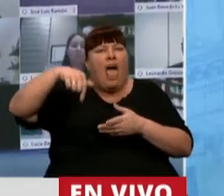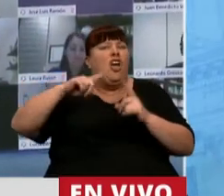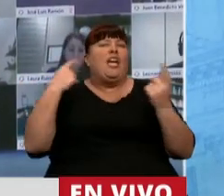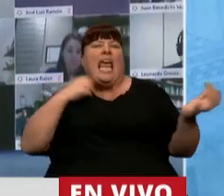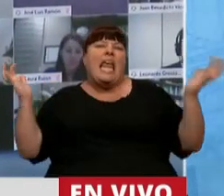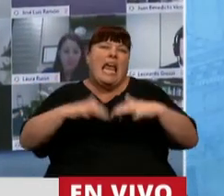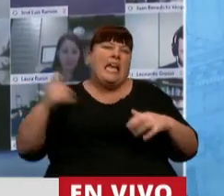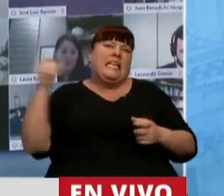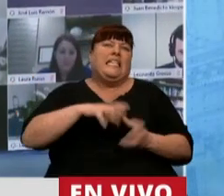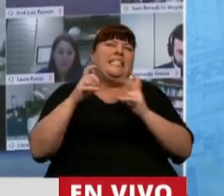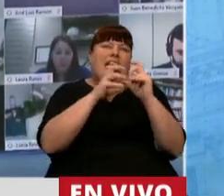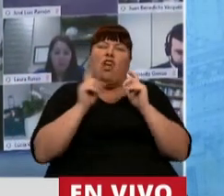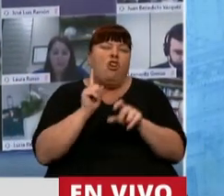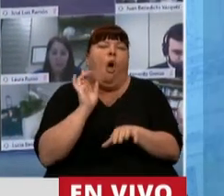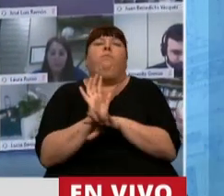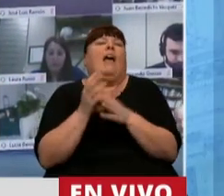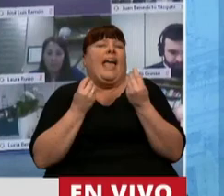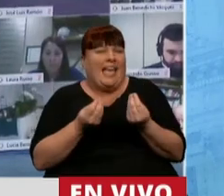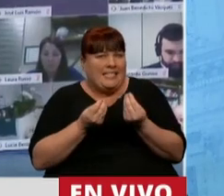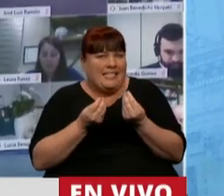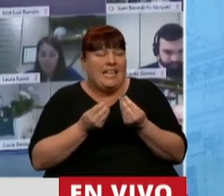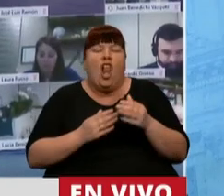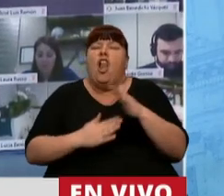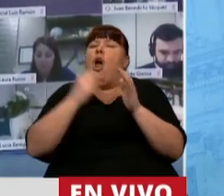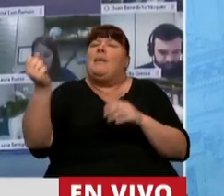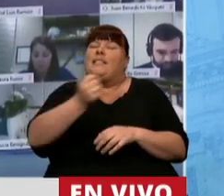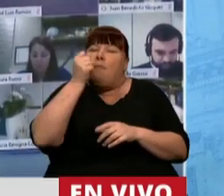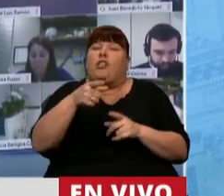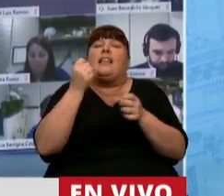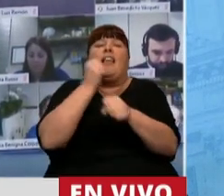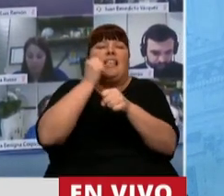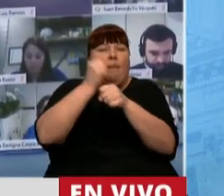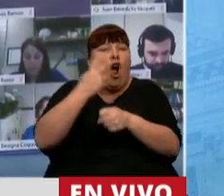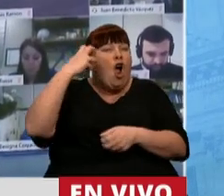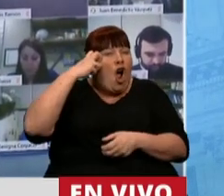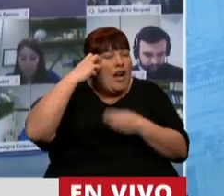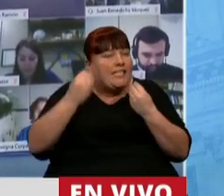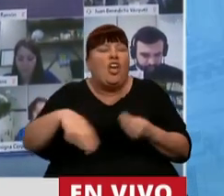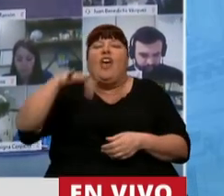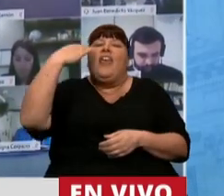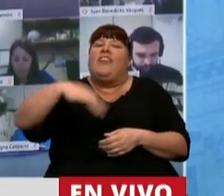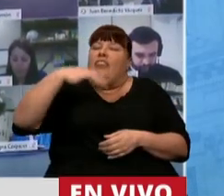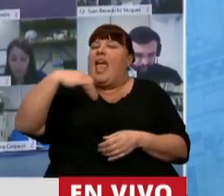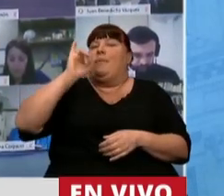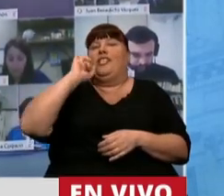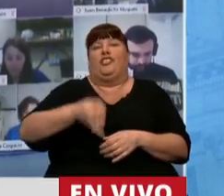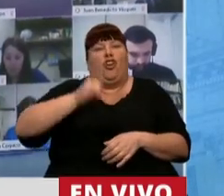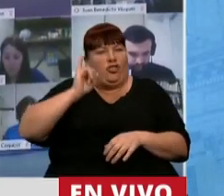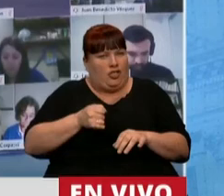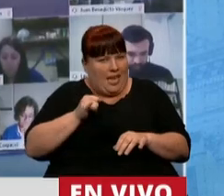todos, todas las sesiones. Quiere decir que el centro del funcionamiento del Congreso tiene que necesariamente